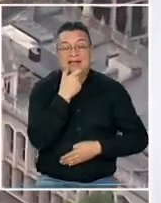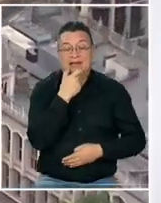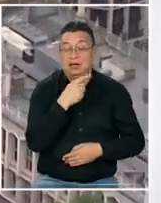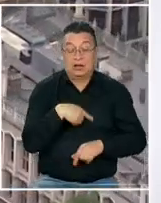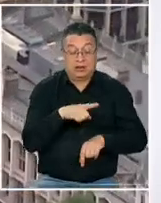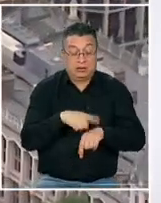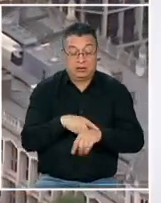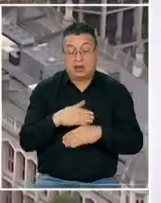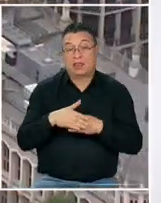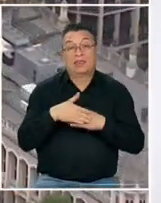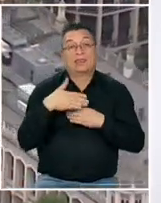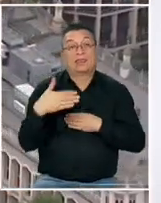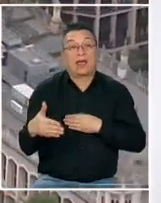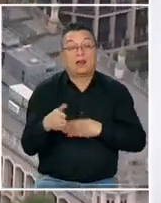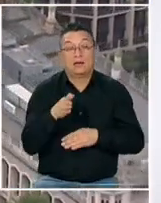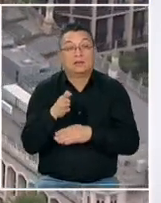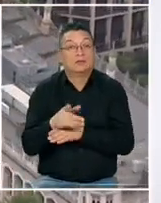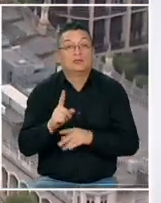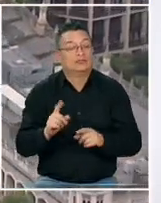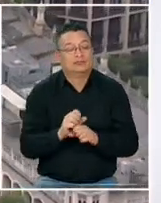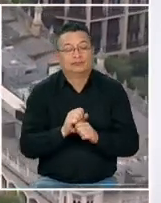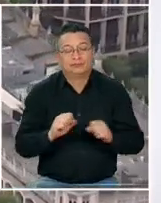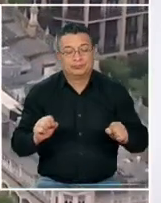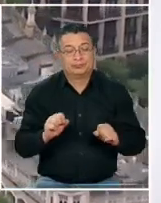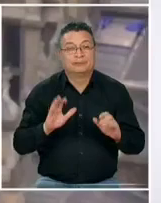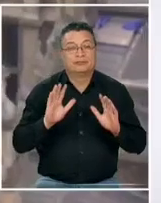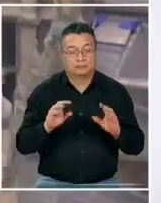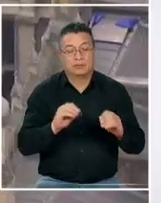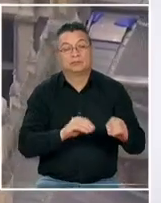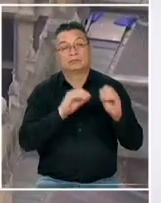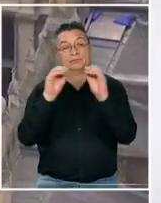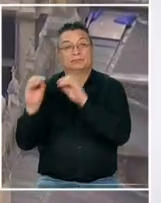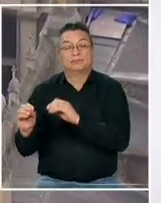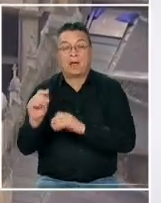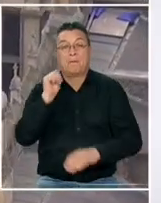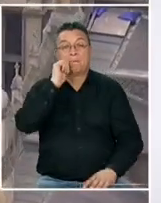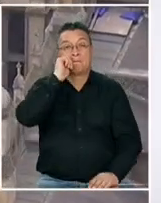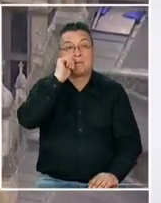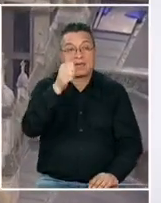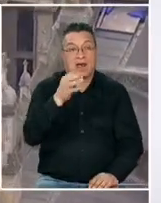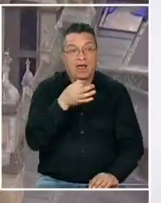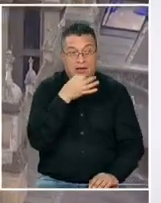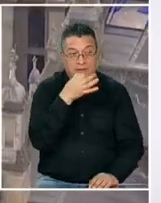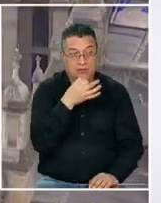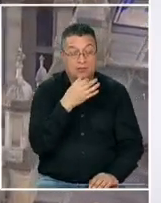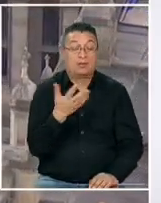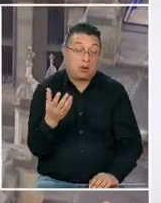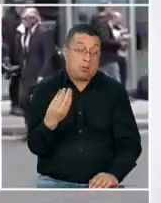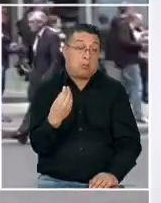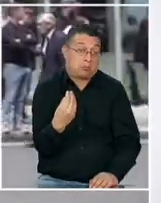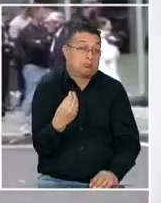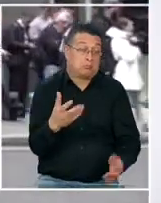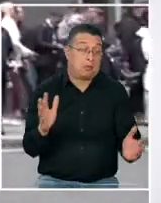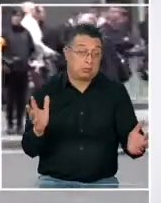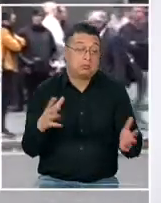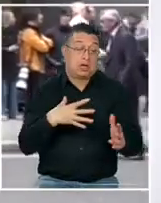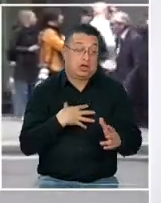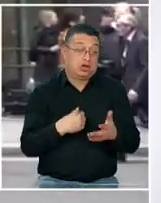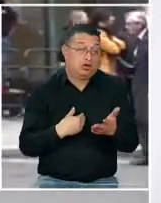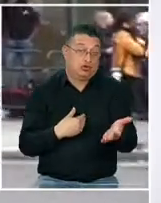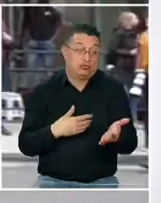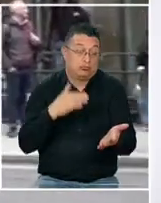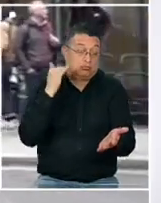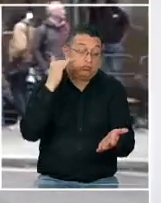alcanzó a llegar a tiempo no se logró preparar es por eso que ya hablaría mañana entonces es una buena razón en todo caso exactamente